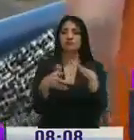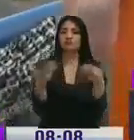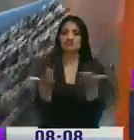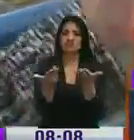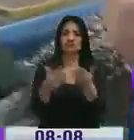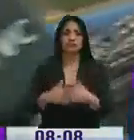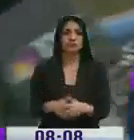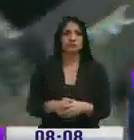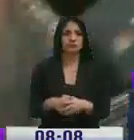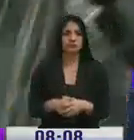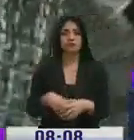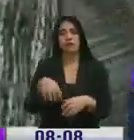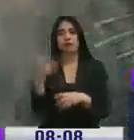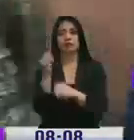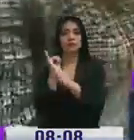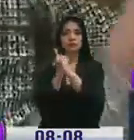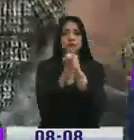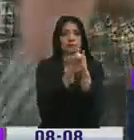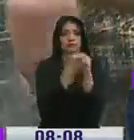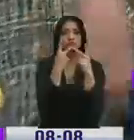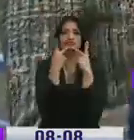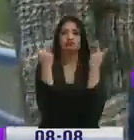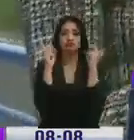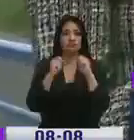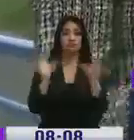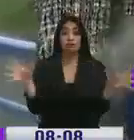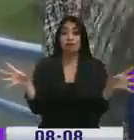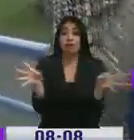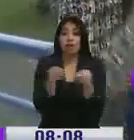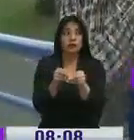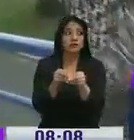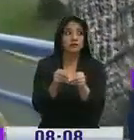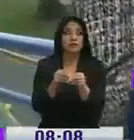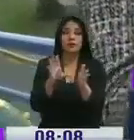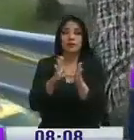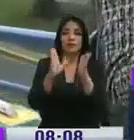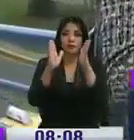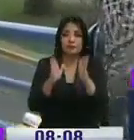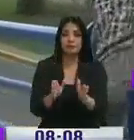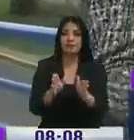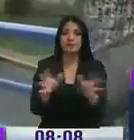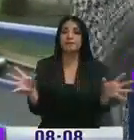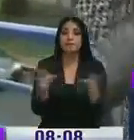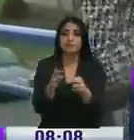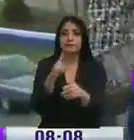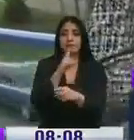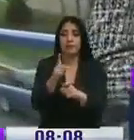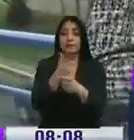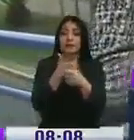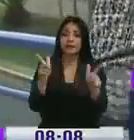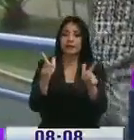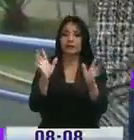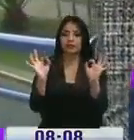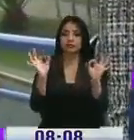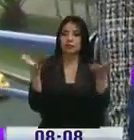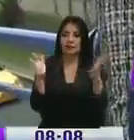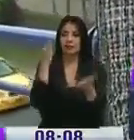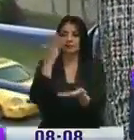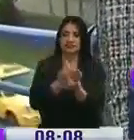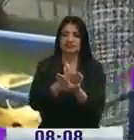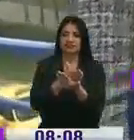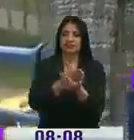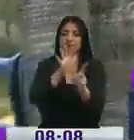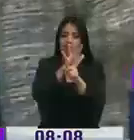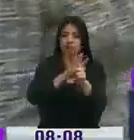esto para otras instituciones y que toda la ciudad se concientice sobre espacios libres de acoso y de violencia. ¿Esta